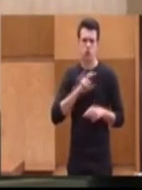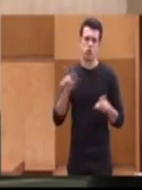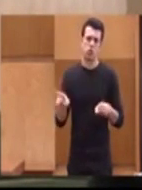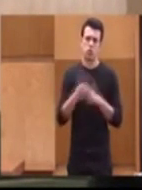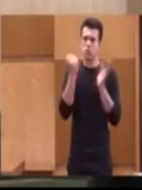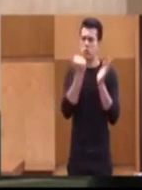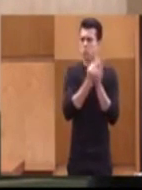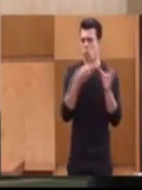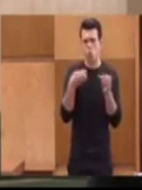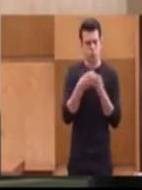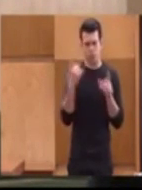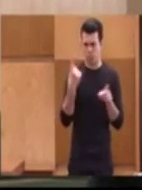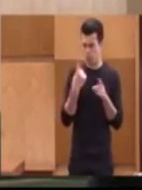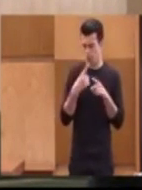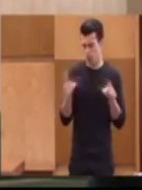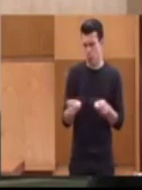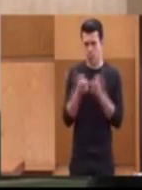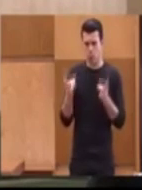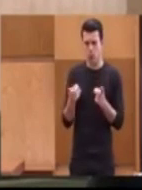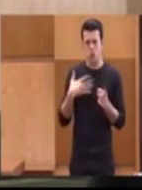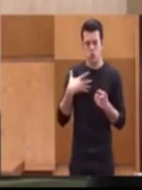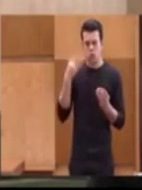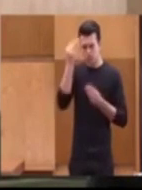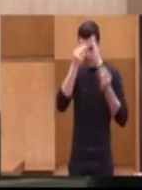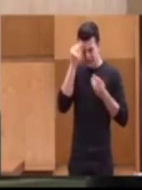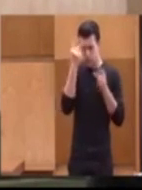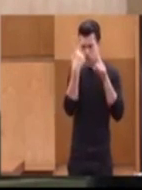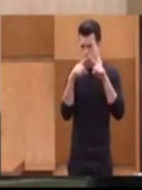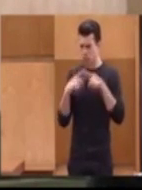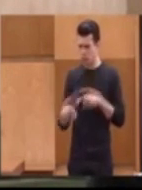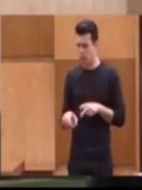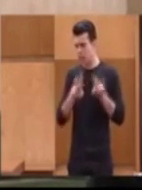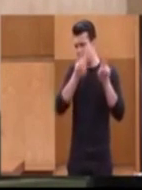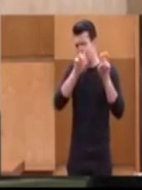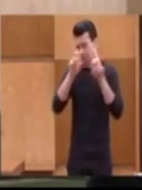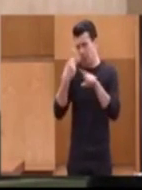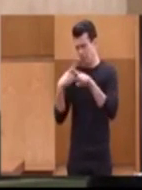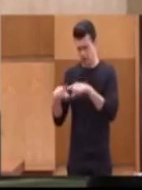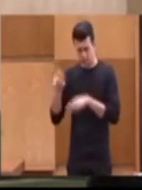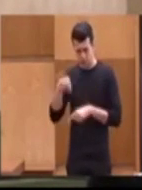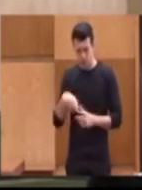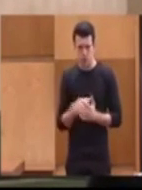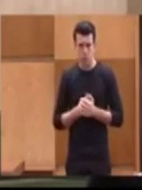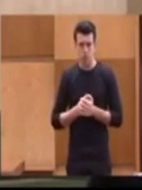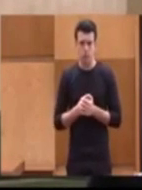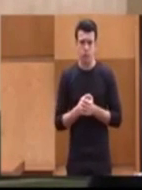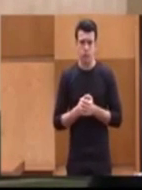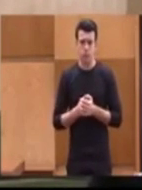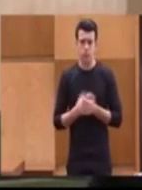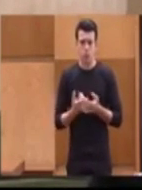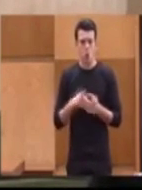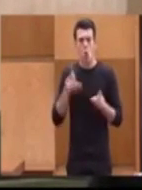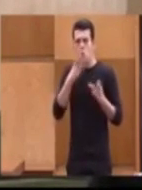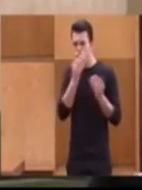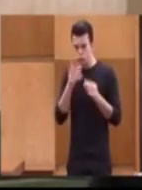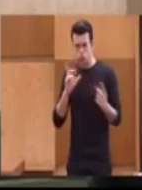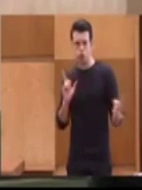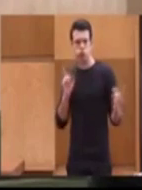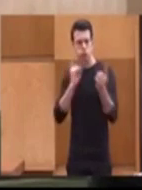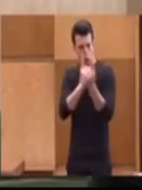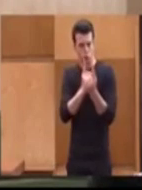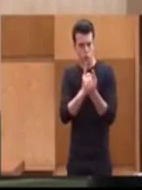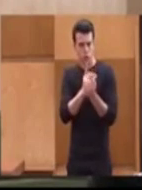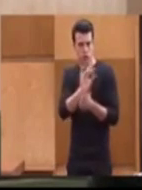partidistas. Pensamos muy diferente sobre muy diferentes temas. Incluso estamos enfrentados en muchos de ellos,